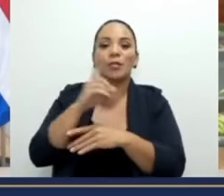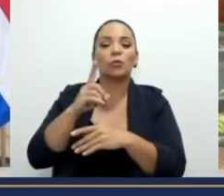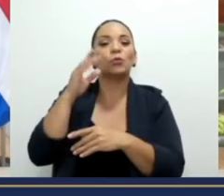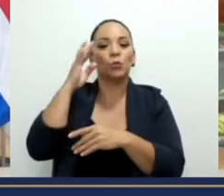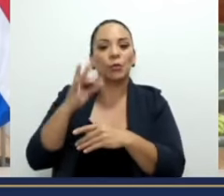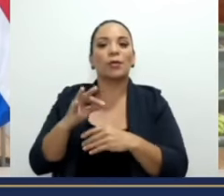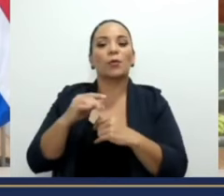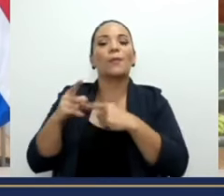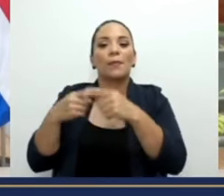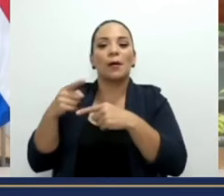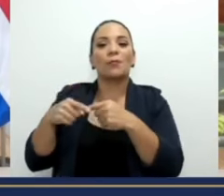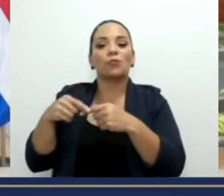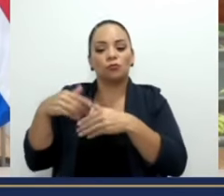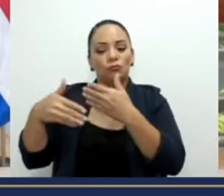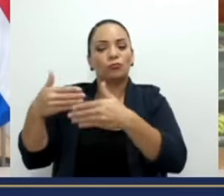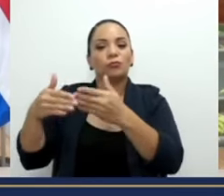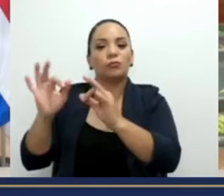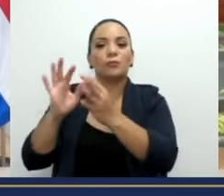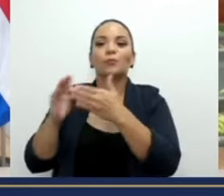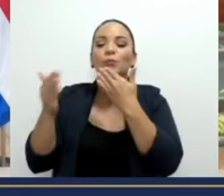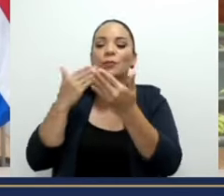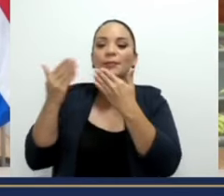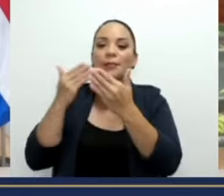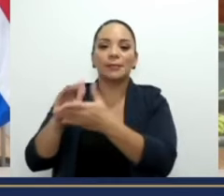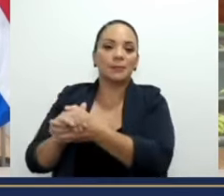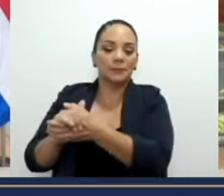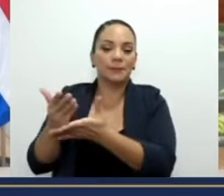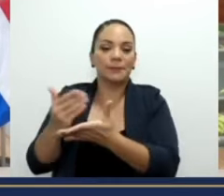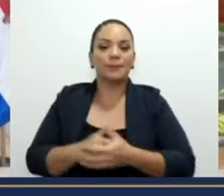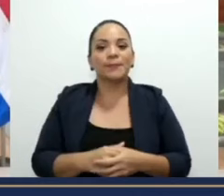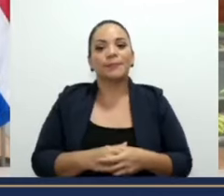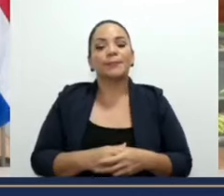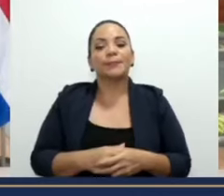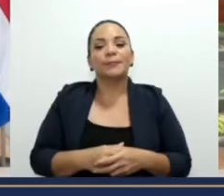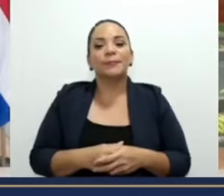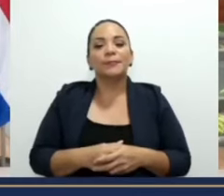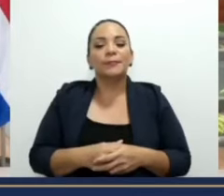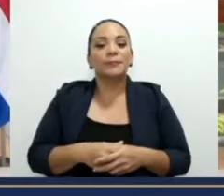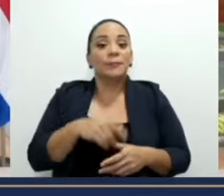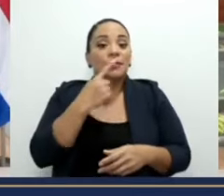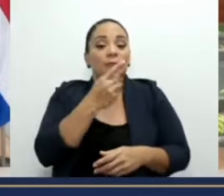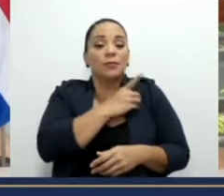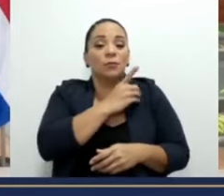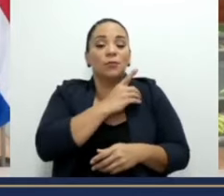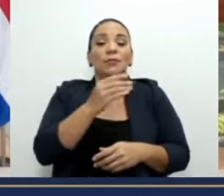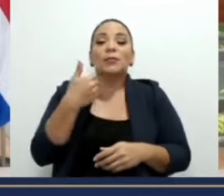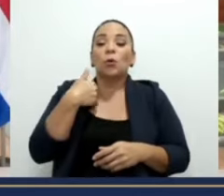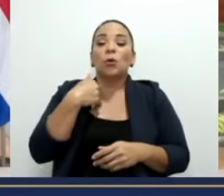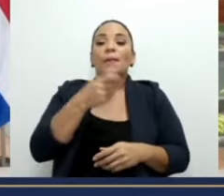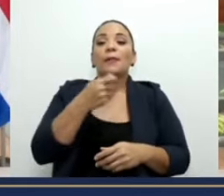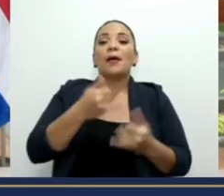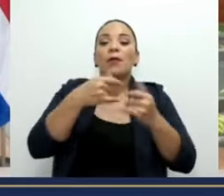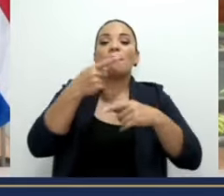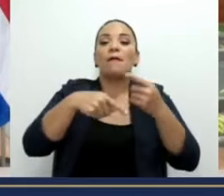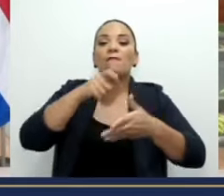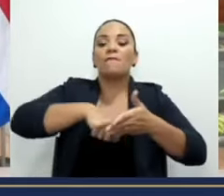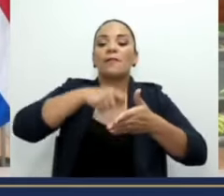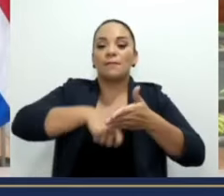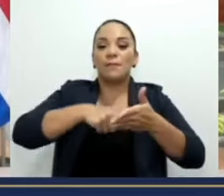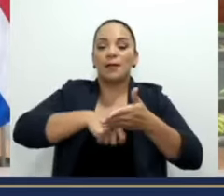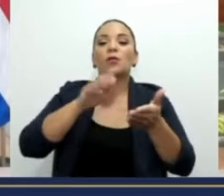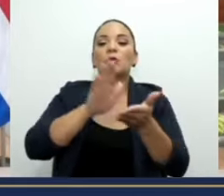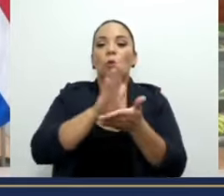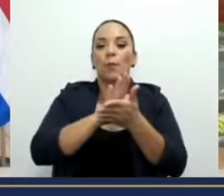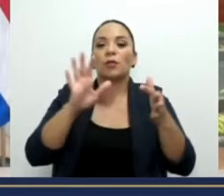que vamos bien todo en popa. Muchas gracias. Señor presidente, procedemos en este momento con la firma del